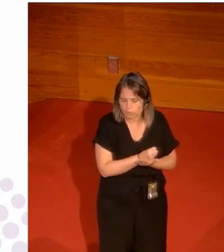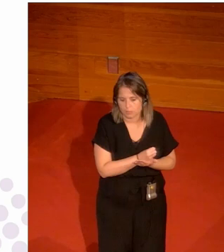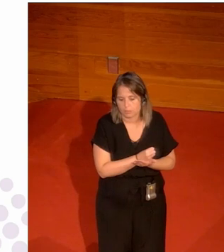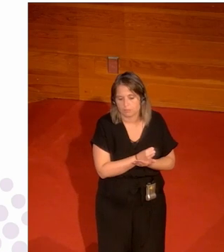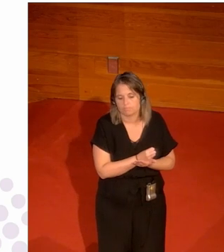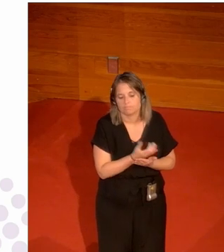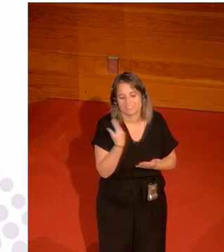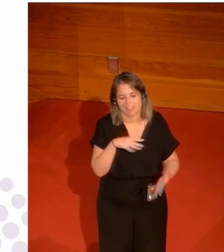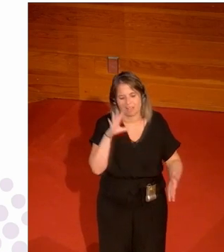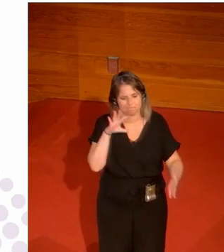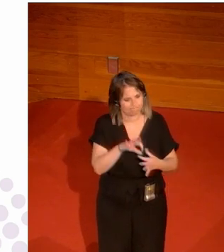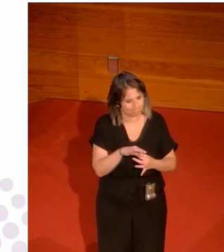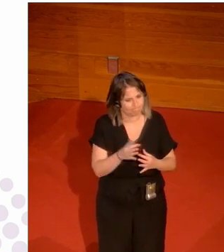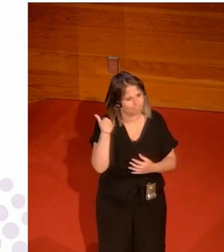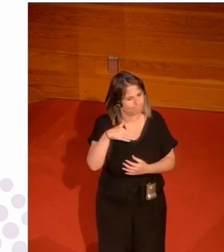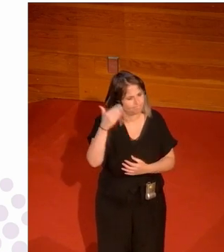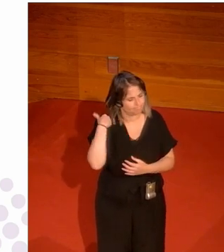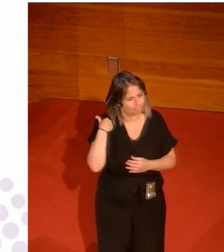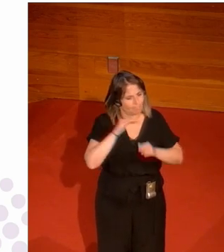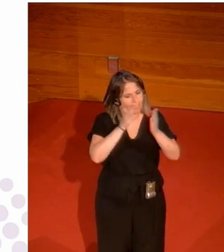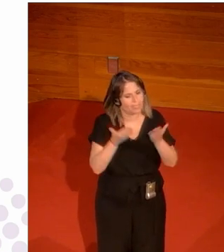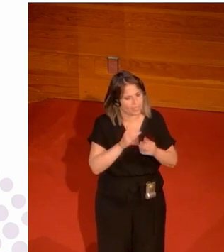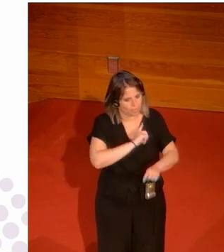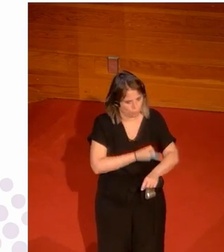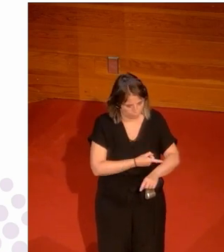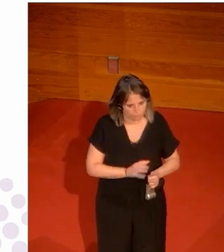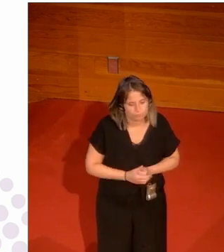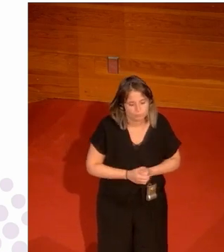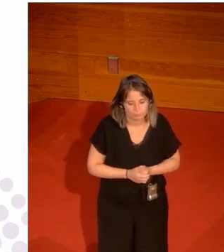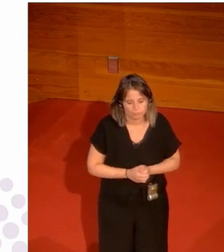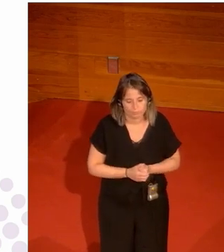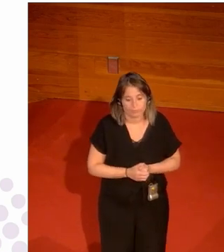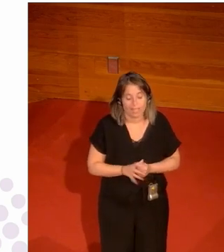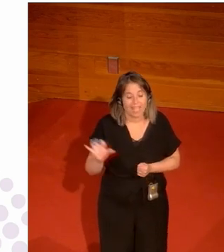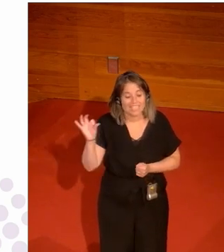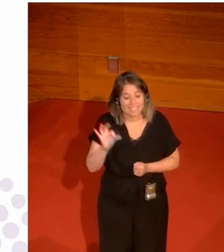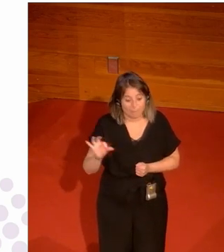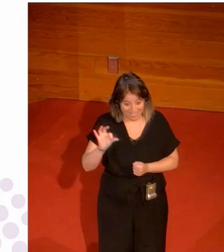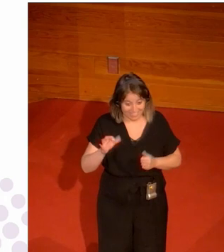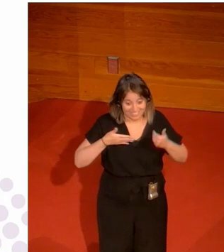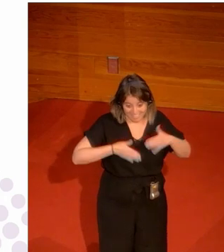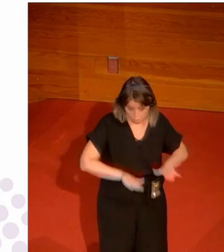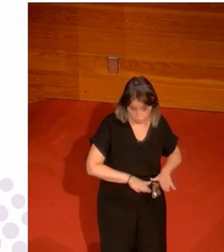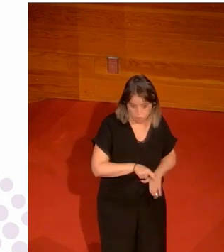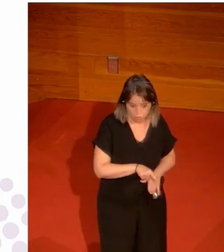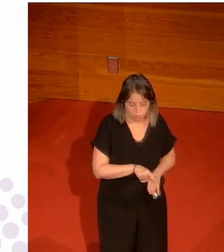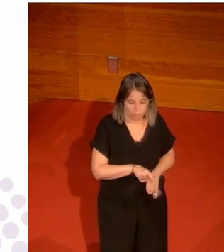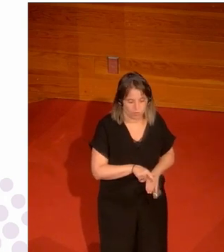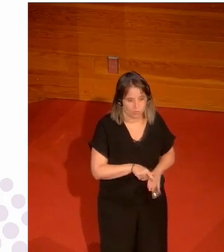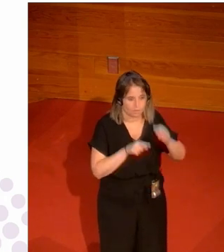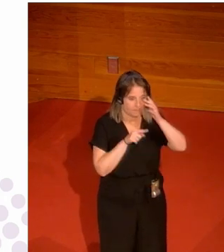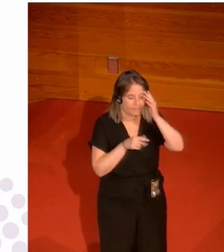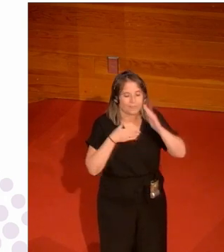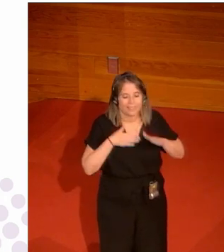relacionados desde hace muchos muchos años en el mundo del deporte porque Juan Antonio Samarán Jr este ha